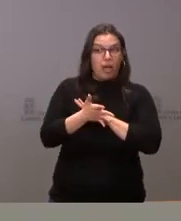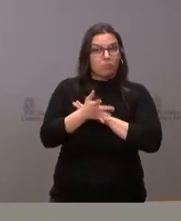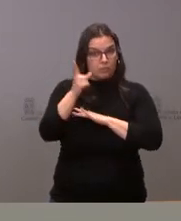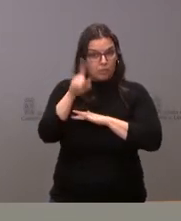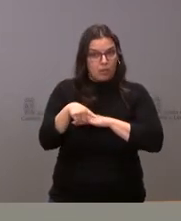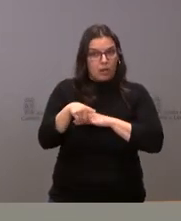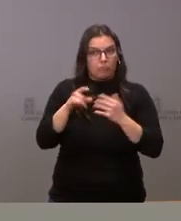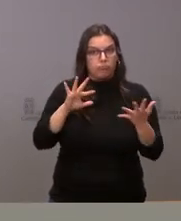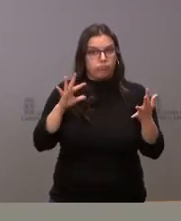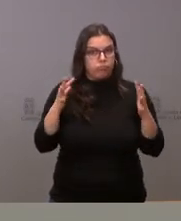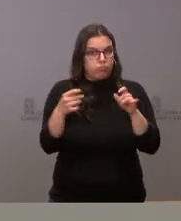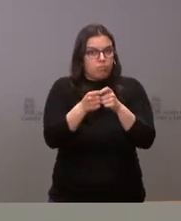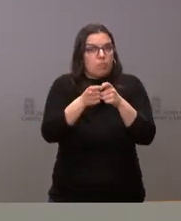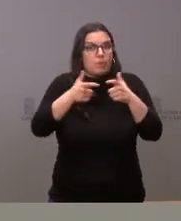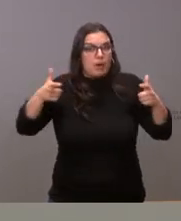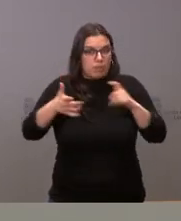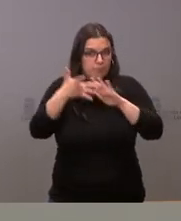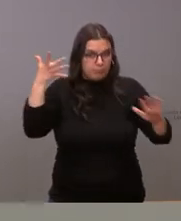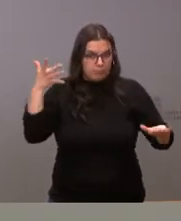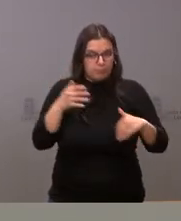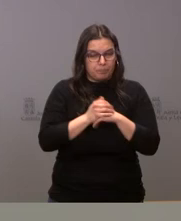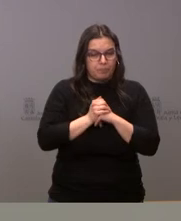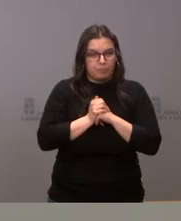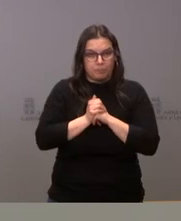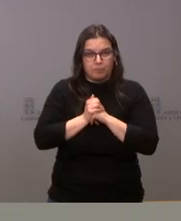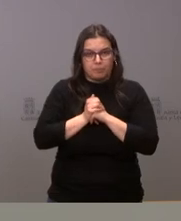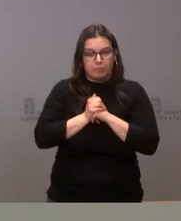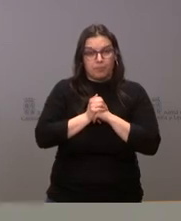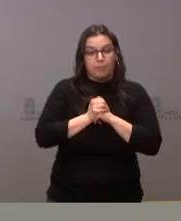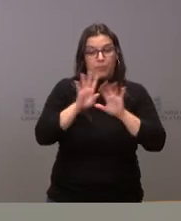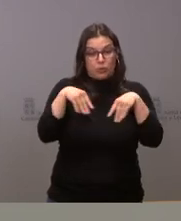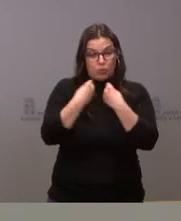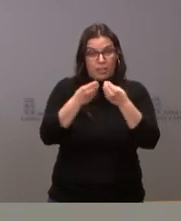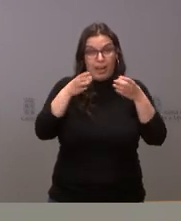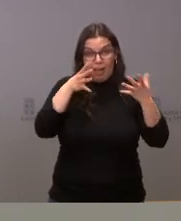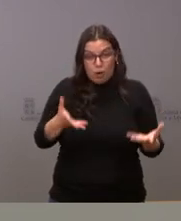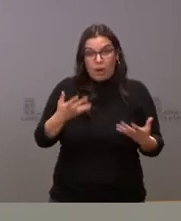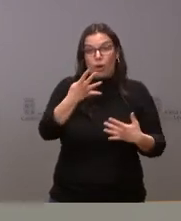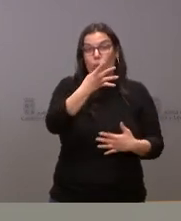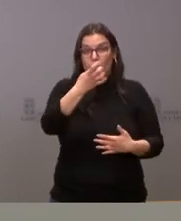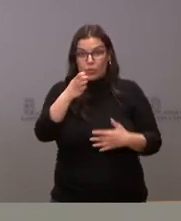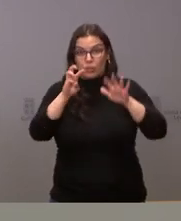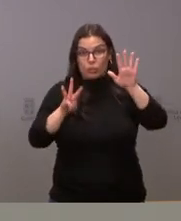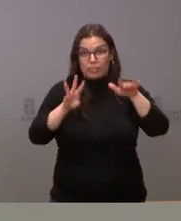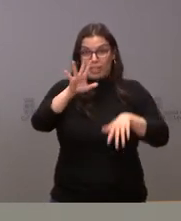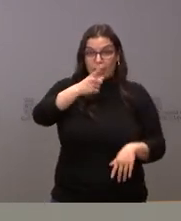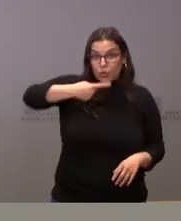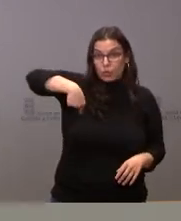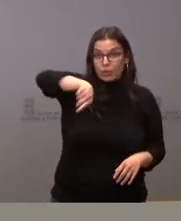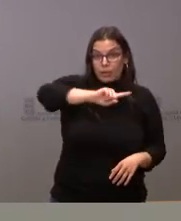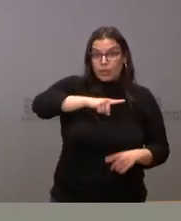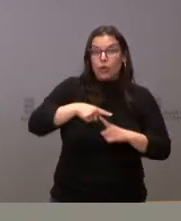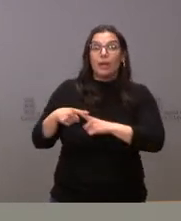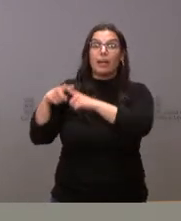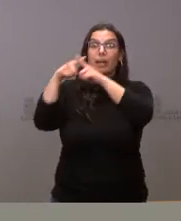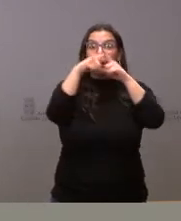también la evolución tan rápida que estamos teniendo en tan poco tiempo. Estos 485 alumnos que les indico, su distribución